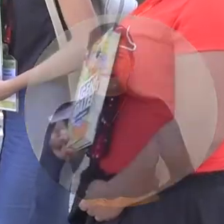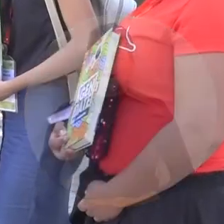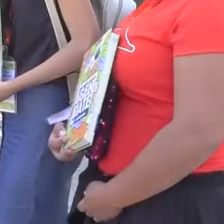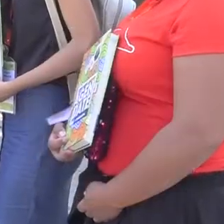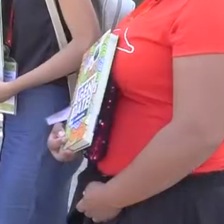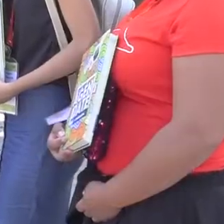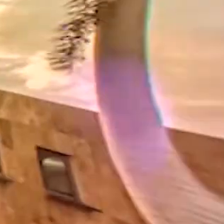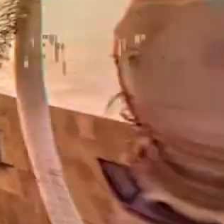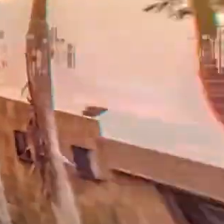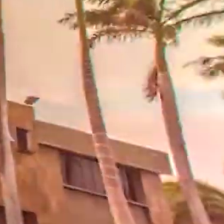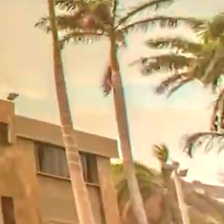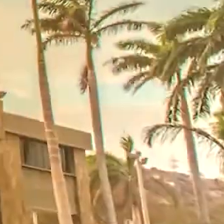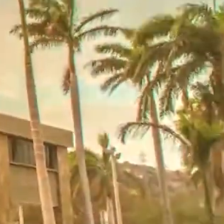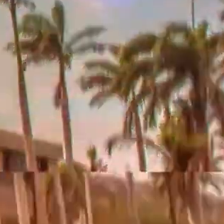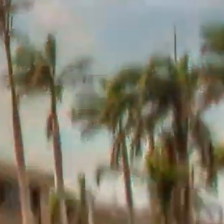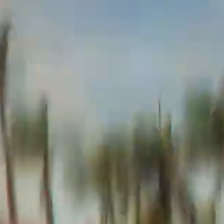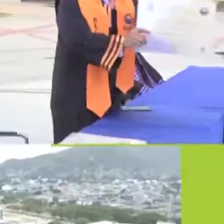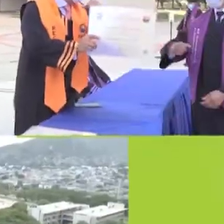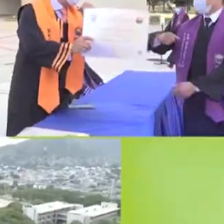la educación superior.